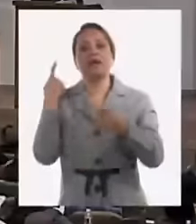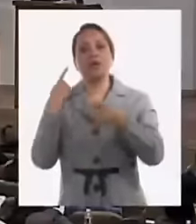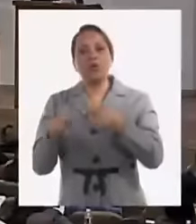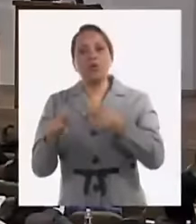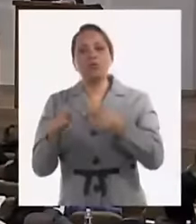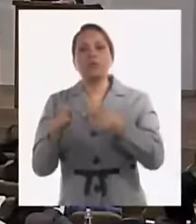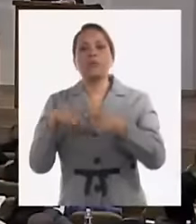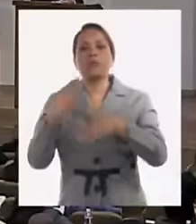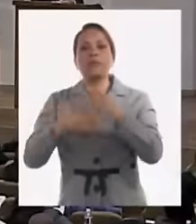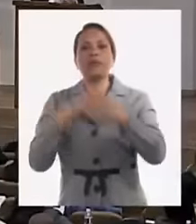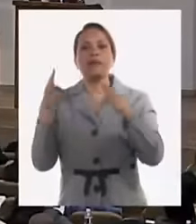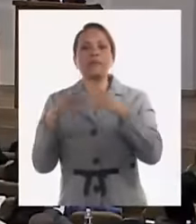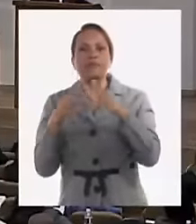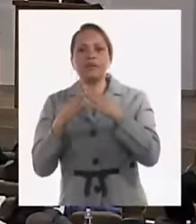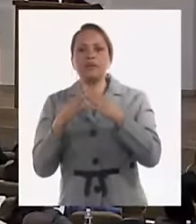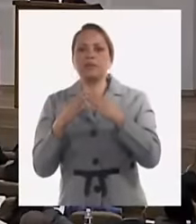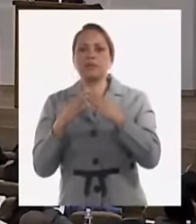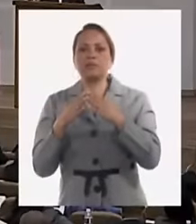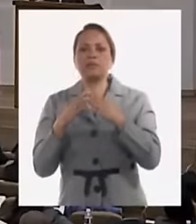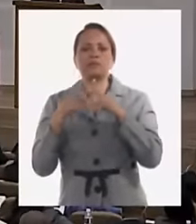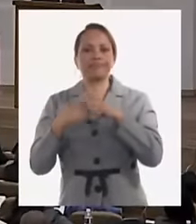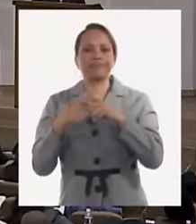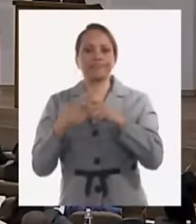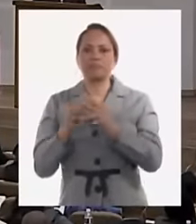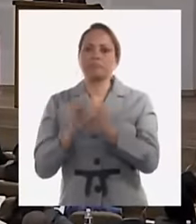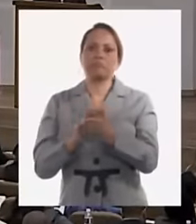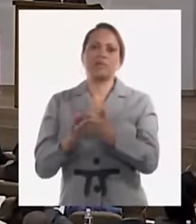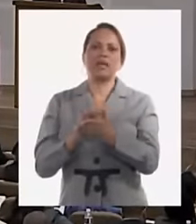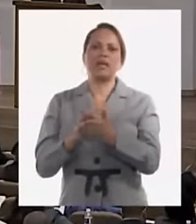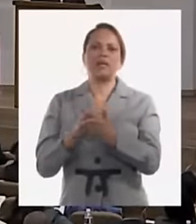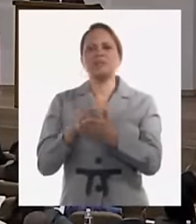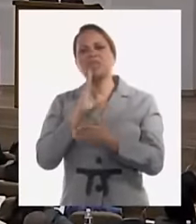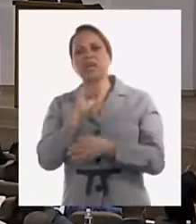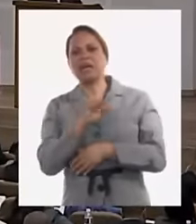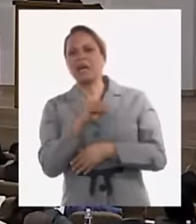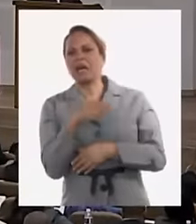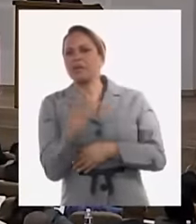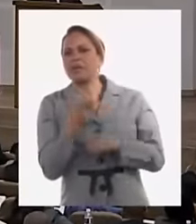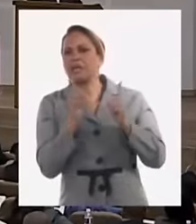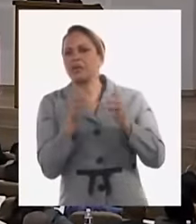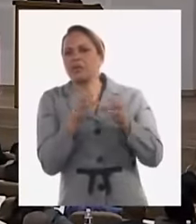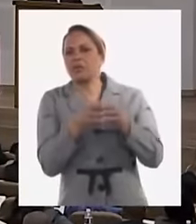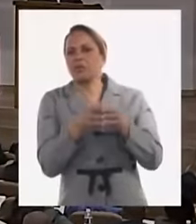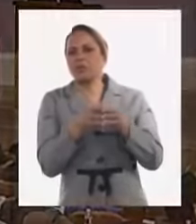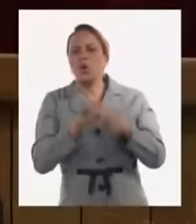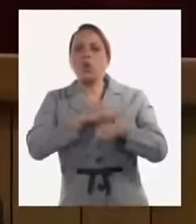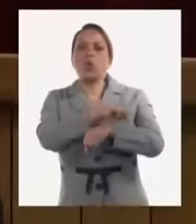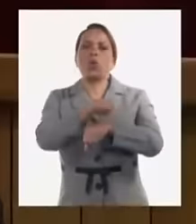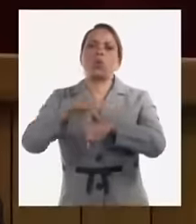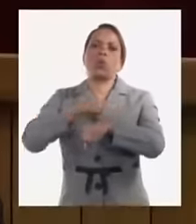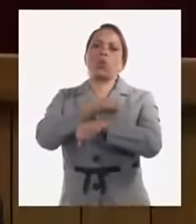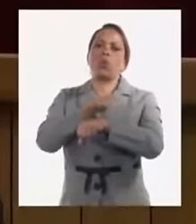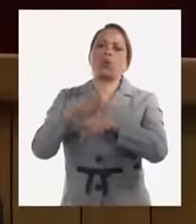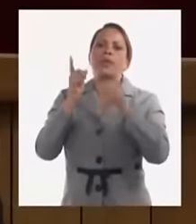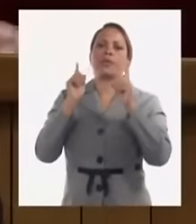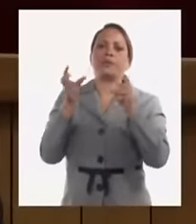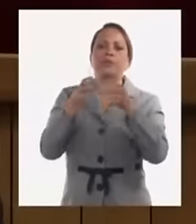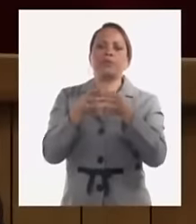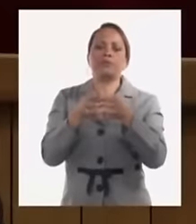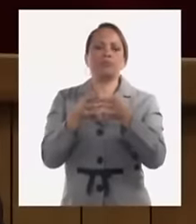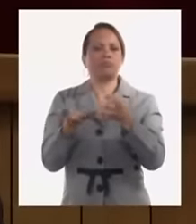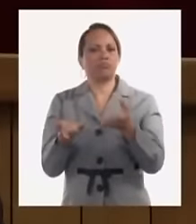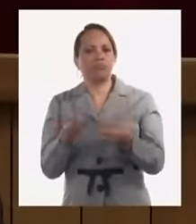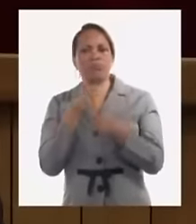vivienda temas esenciales entonces de qué se está hablando la reunión esa reunión es tan larga tan interminable nosotros hemos estado